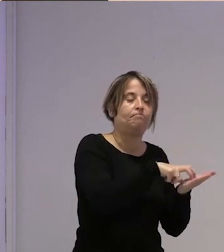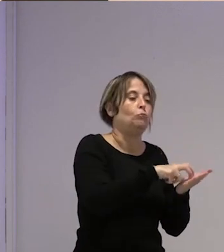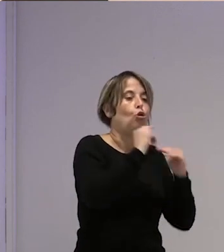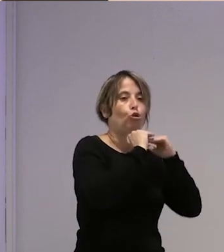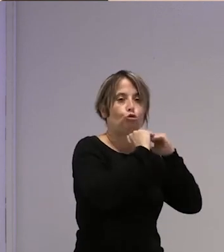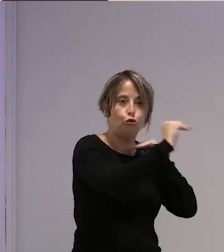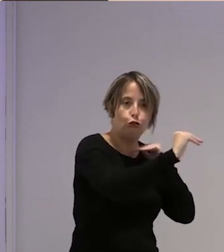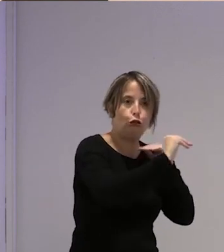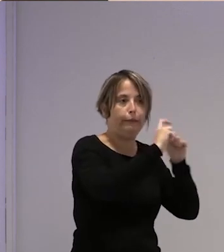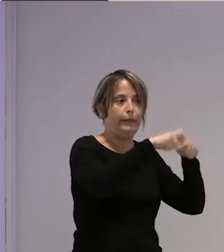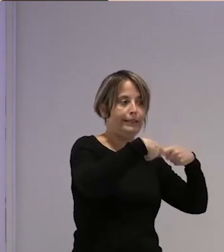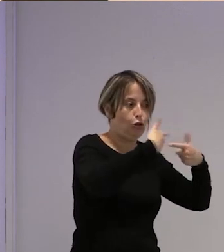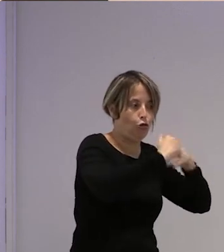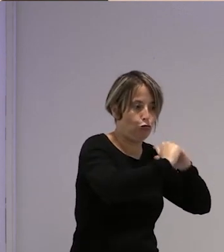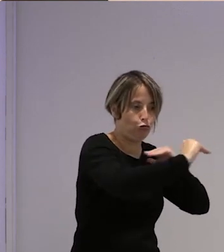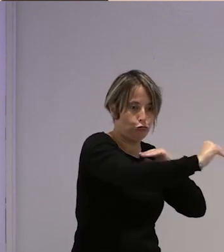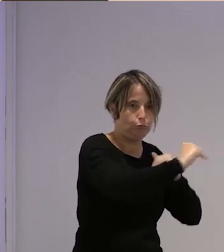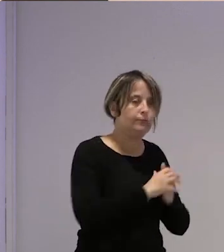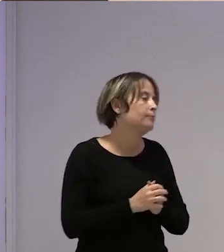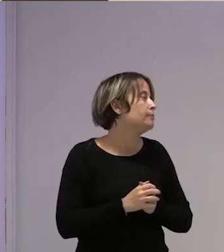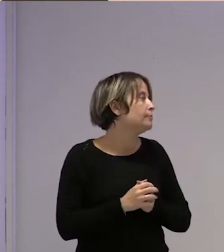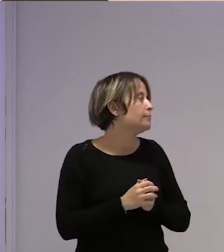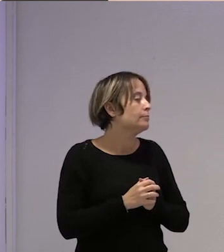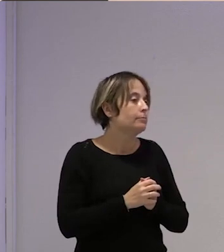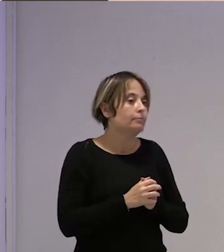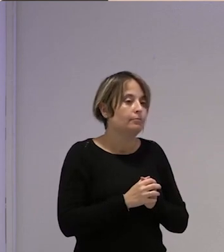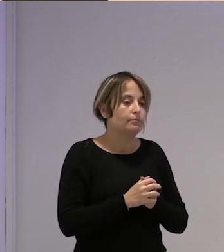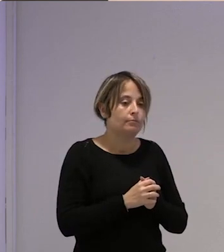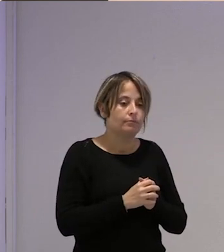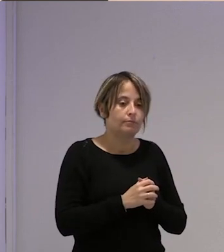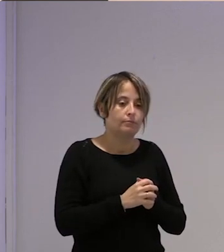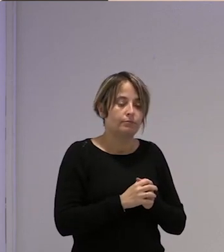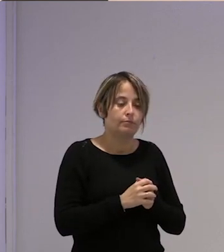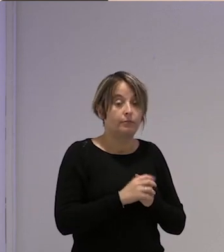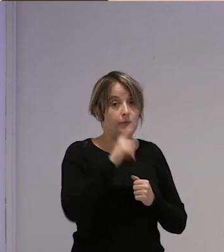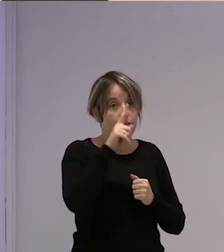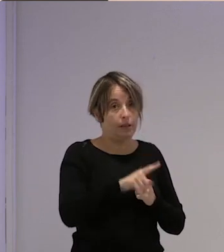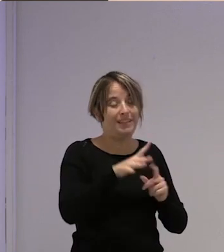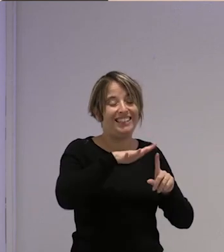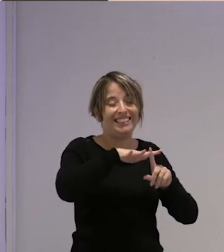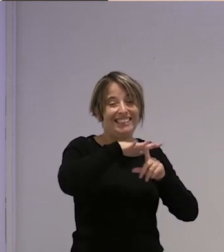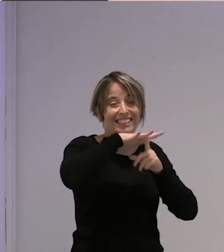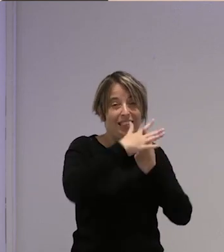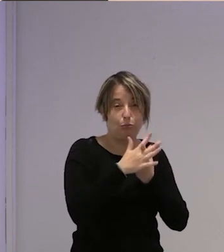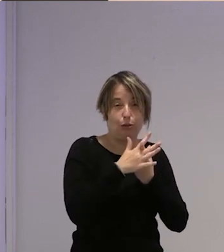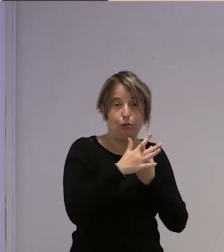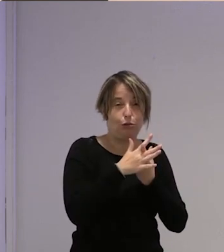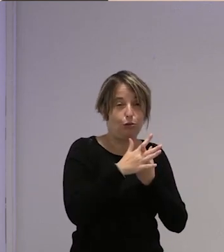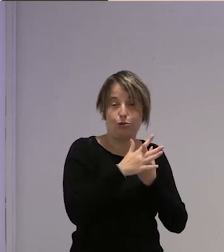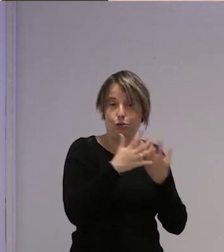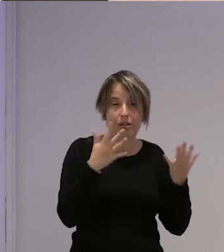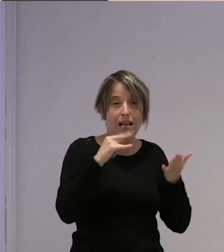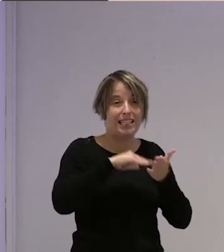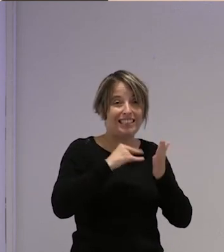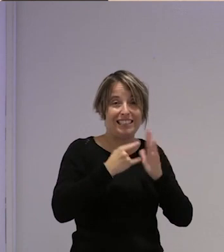sostenibles o sostenibles y detrás fondo de todo esto está la situación terrorífica de un